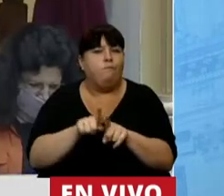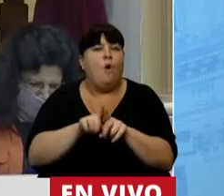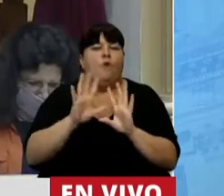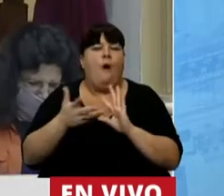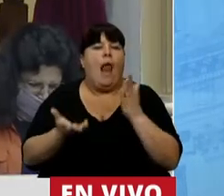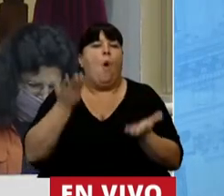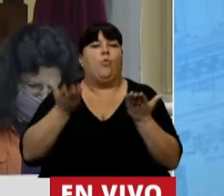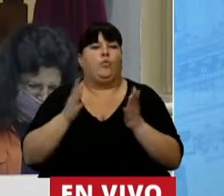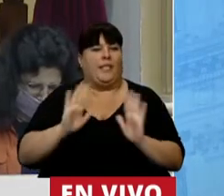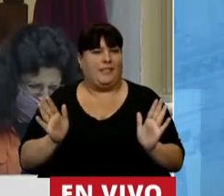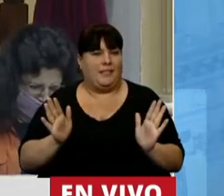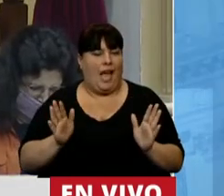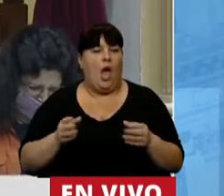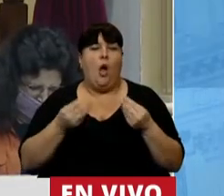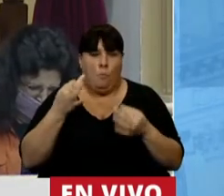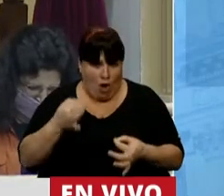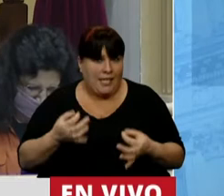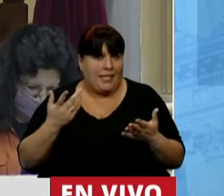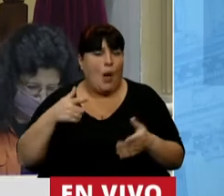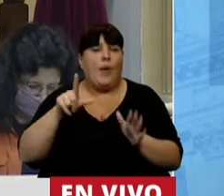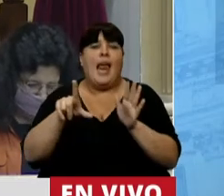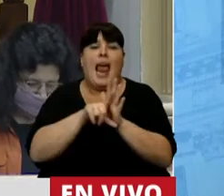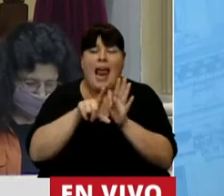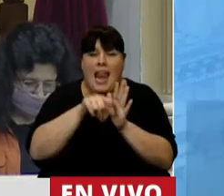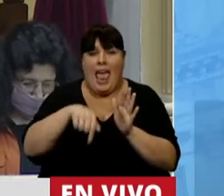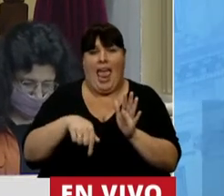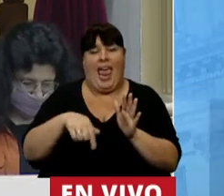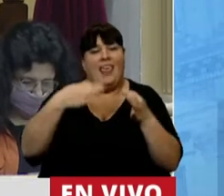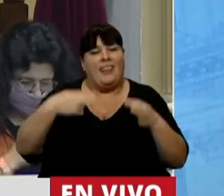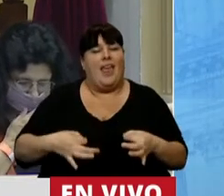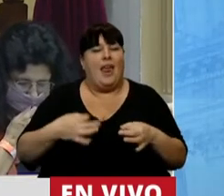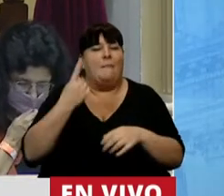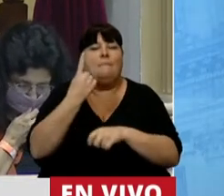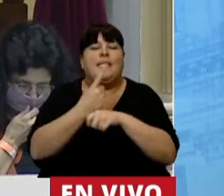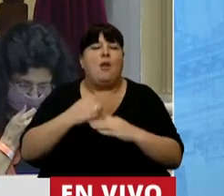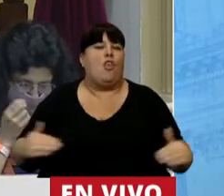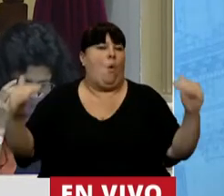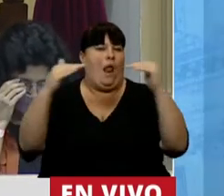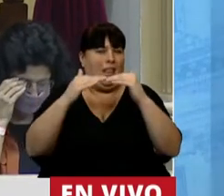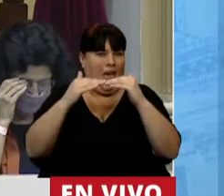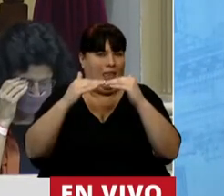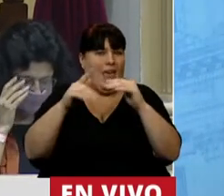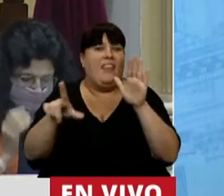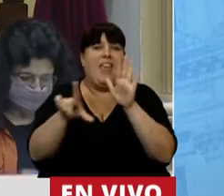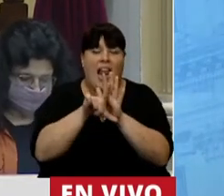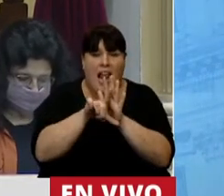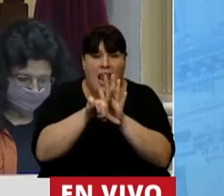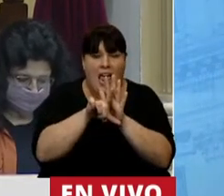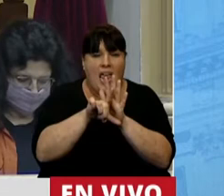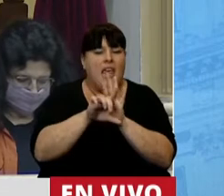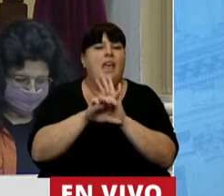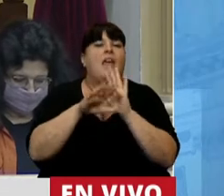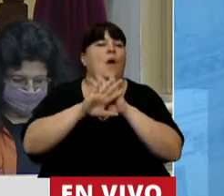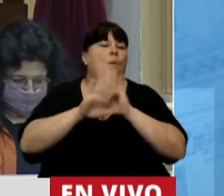acto de justicia. Porque es justo que nuestra legislación garantice el principio de igualdad ante la ley y